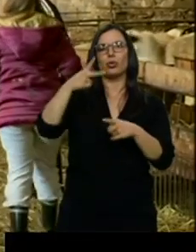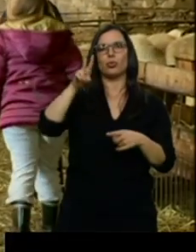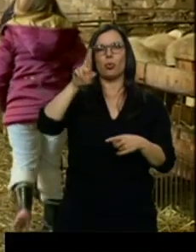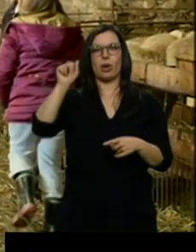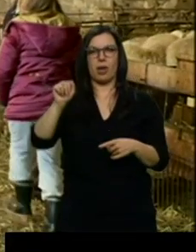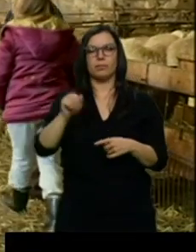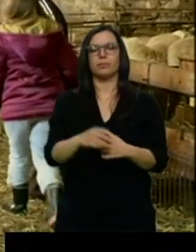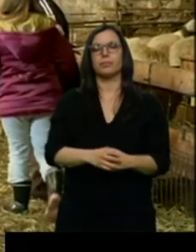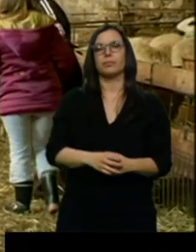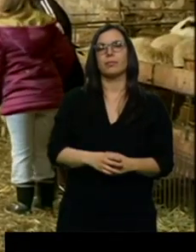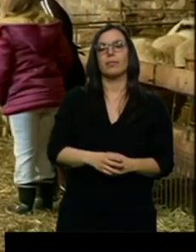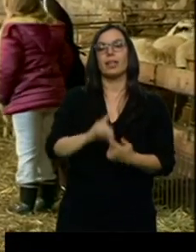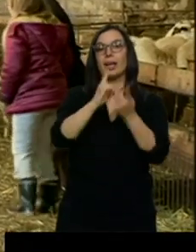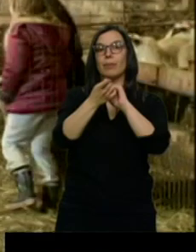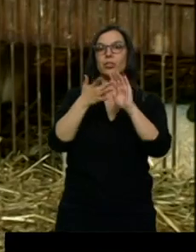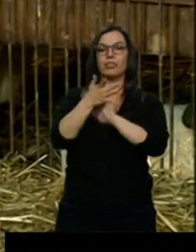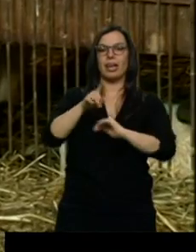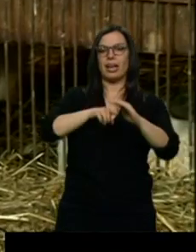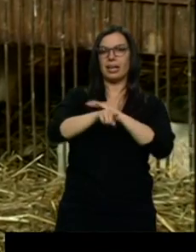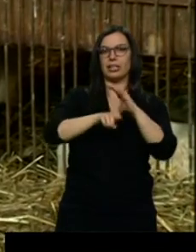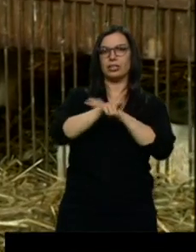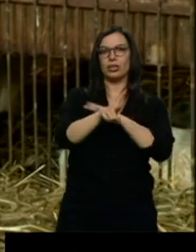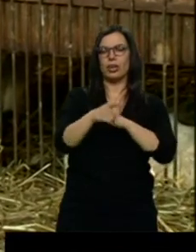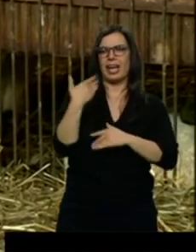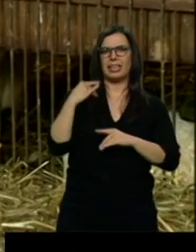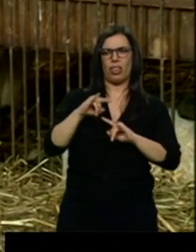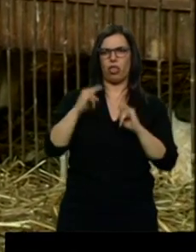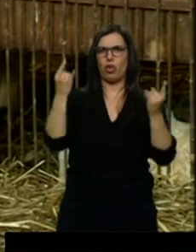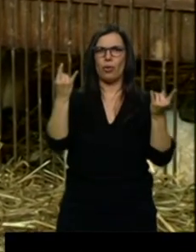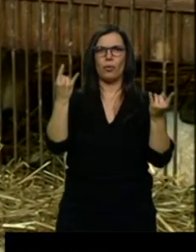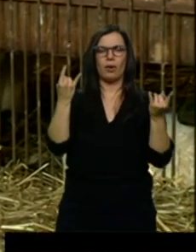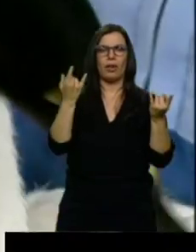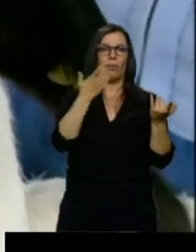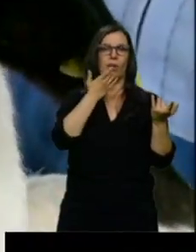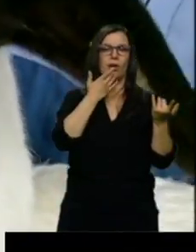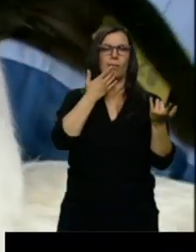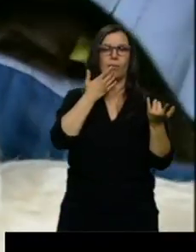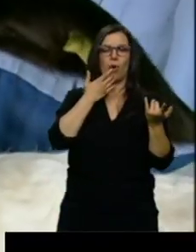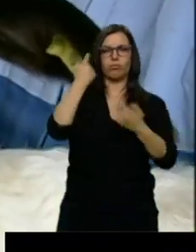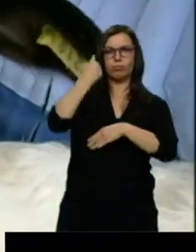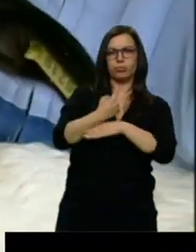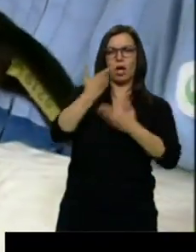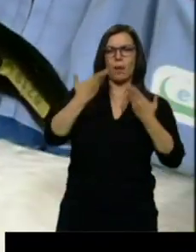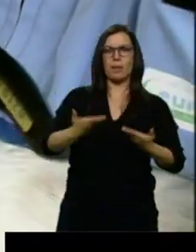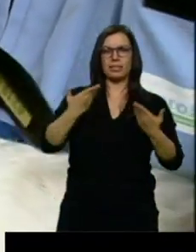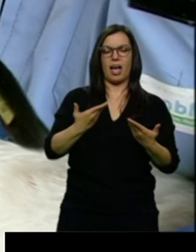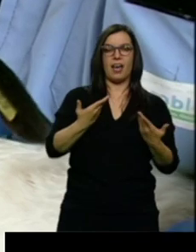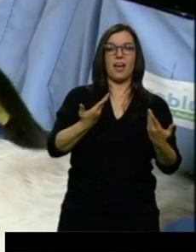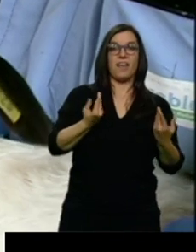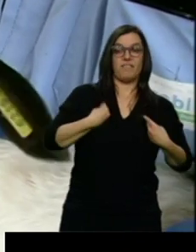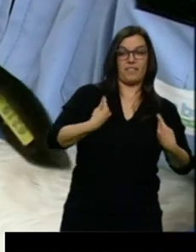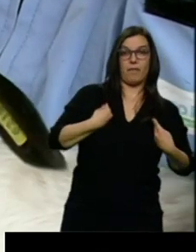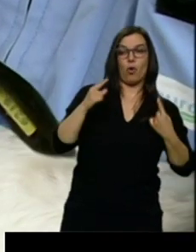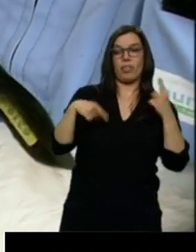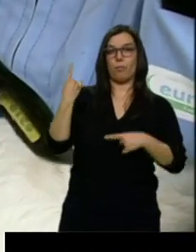simplificarán trámites que los ganaderos consideraban duplicados, como la obligatoriedad de pesar los animales en vivo y en canal. Yo creo que era un